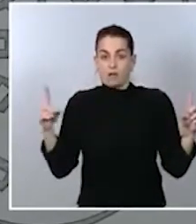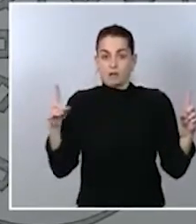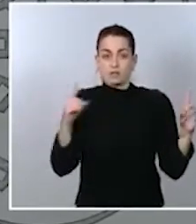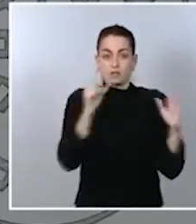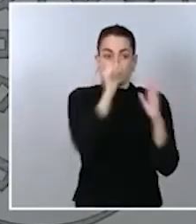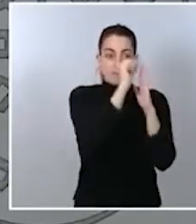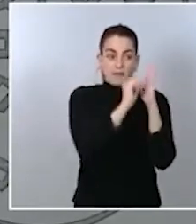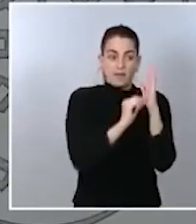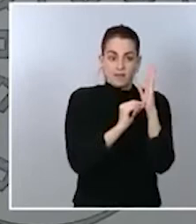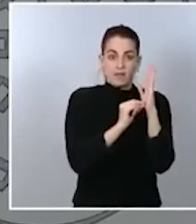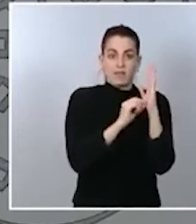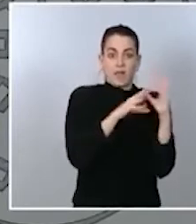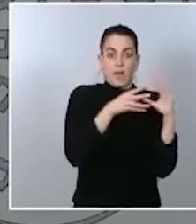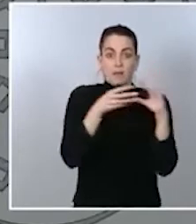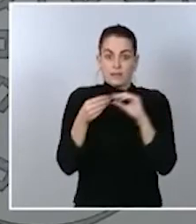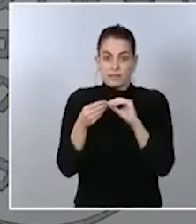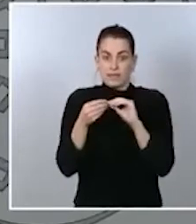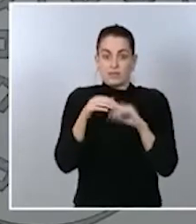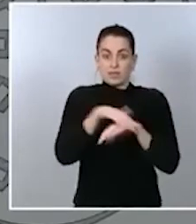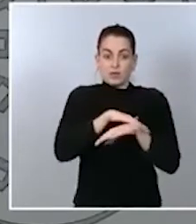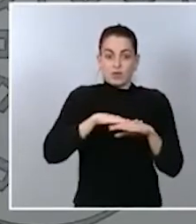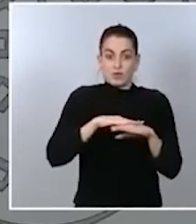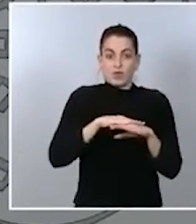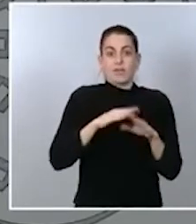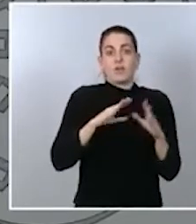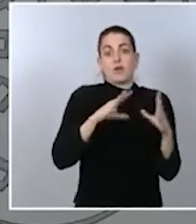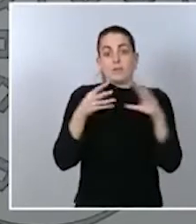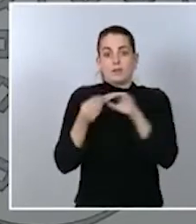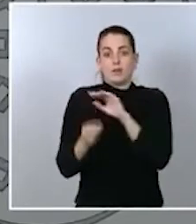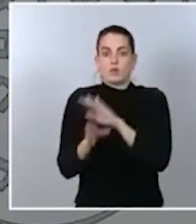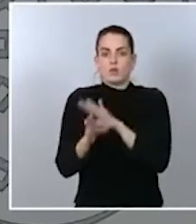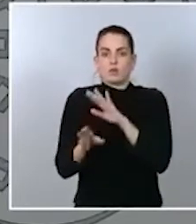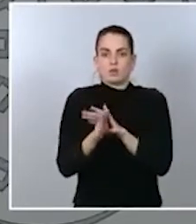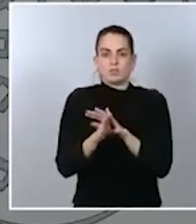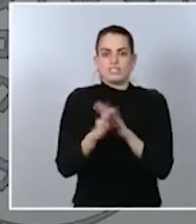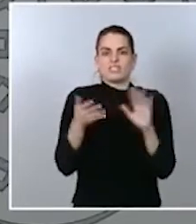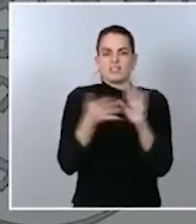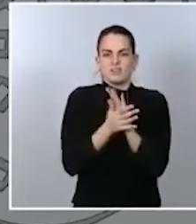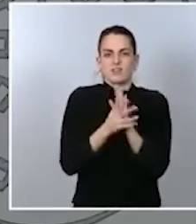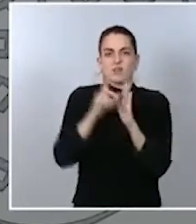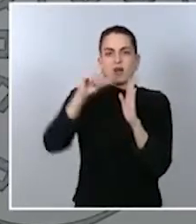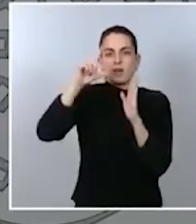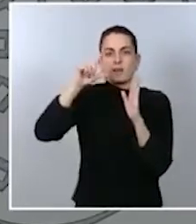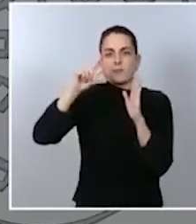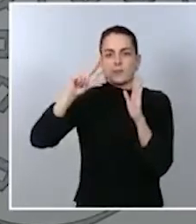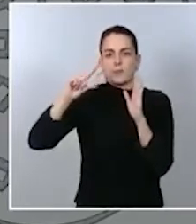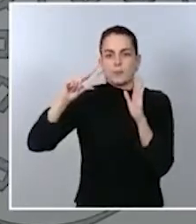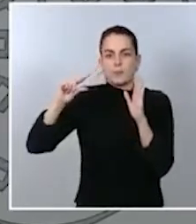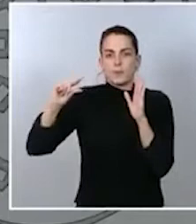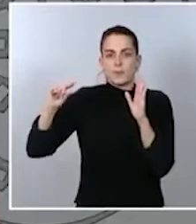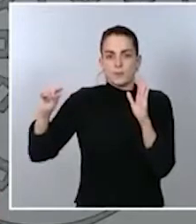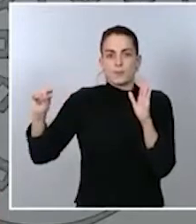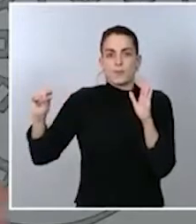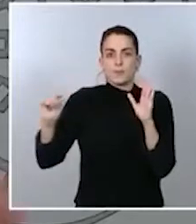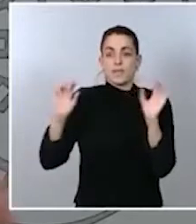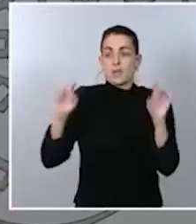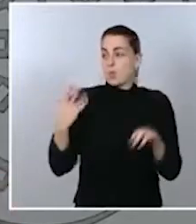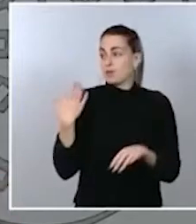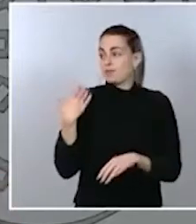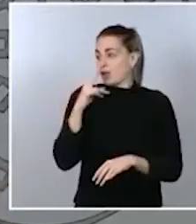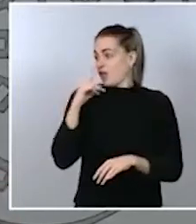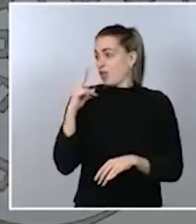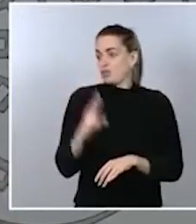aplicando el gobierno de España va a producir un abaratamiento progresivo igual que ha ocurrido en los dos ejercicios